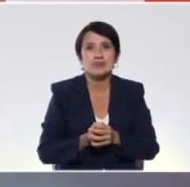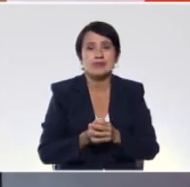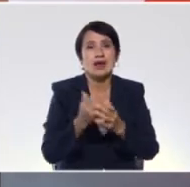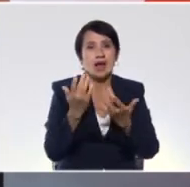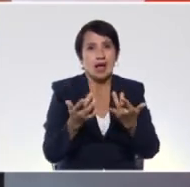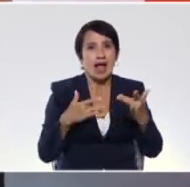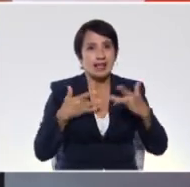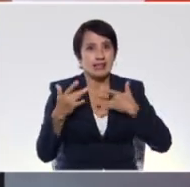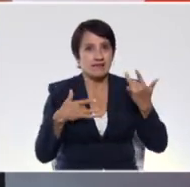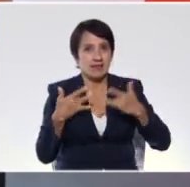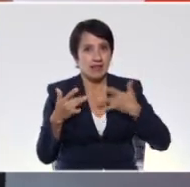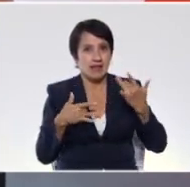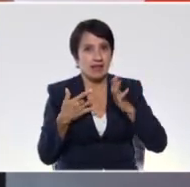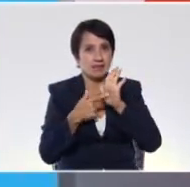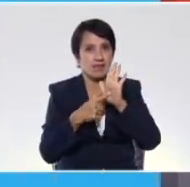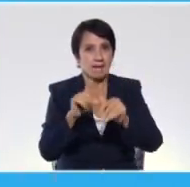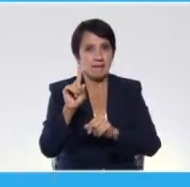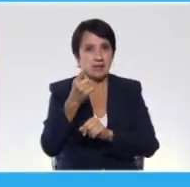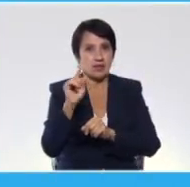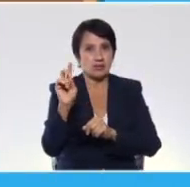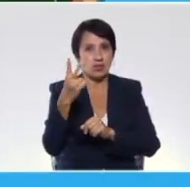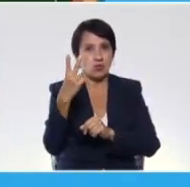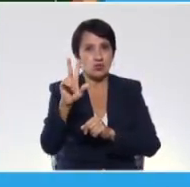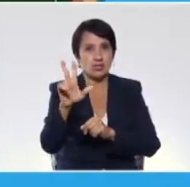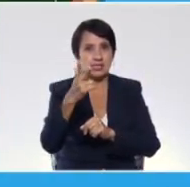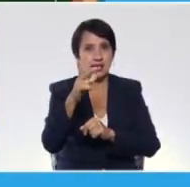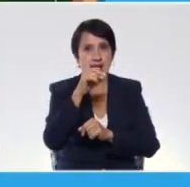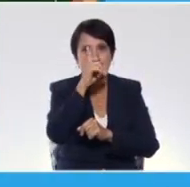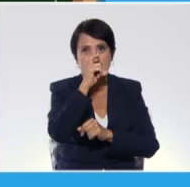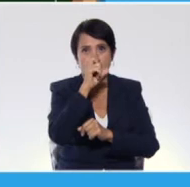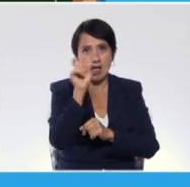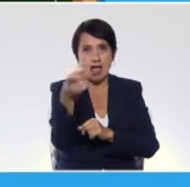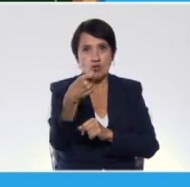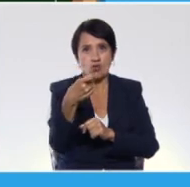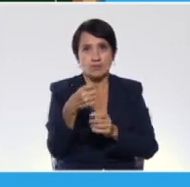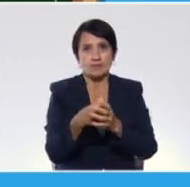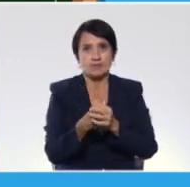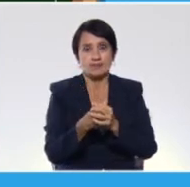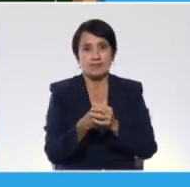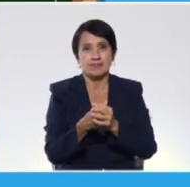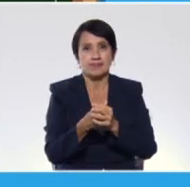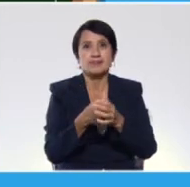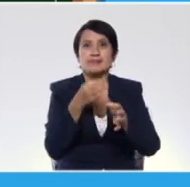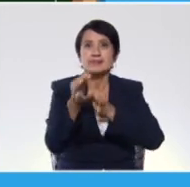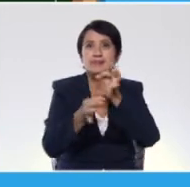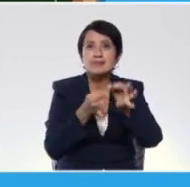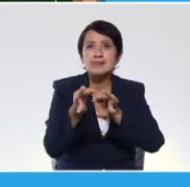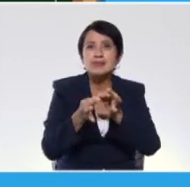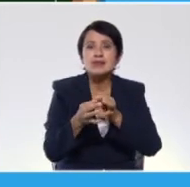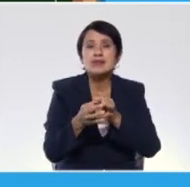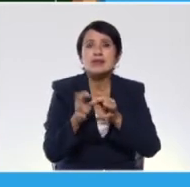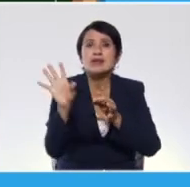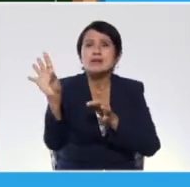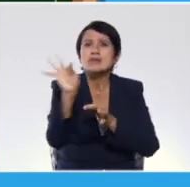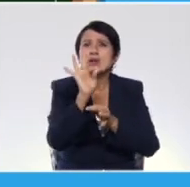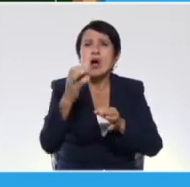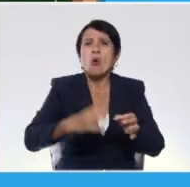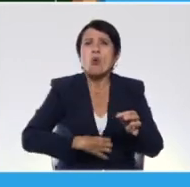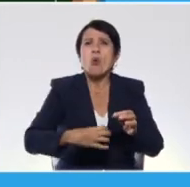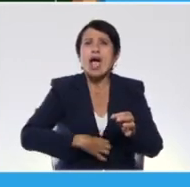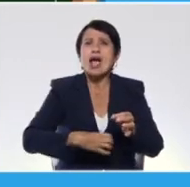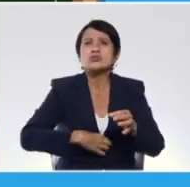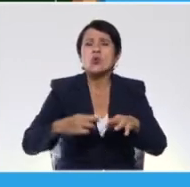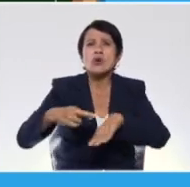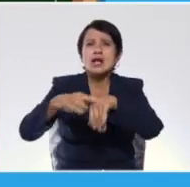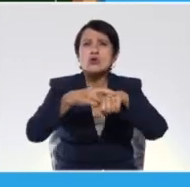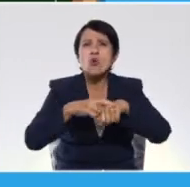con las actividades sugeridas para primero, segundo y tercer grado. Tenemos entonces, elige un cuento de tu región o